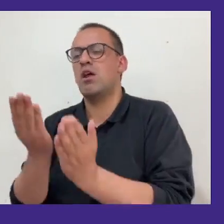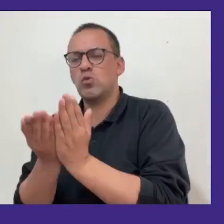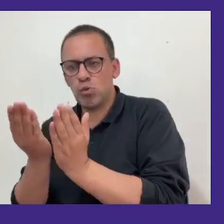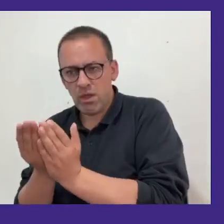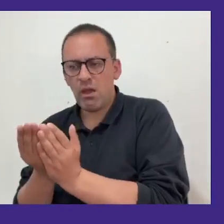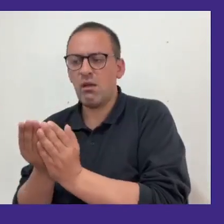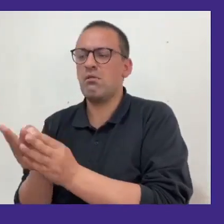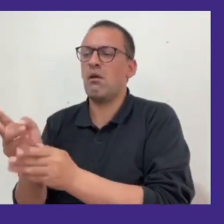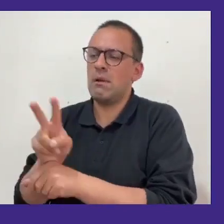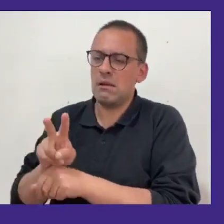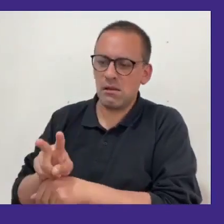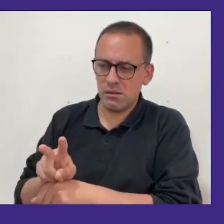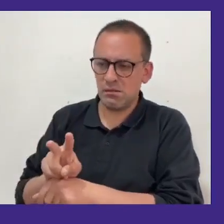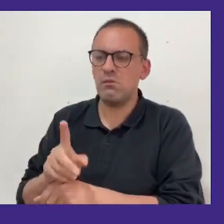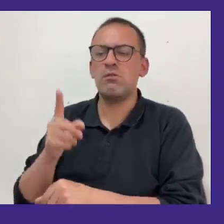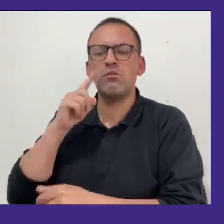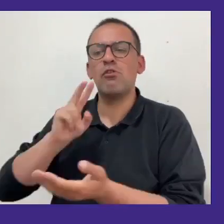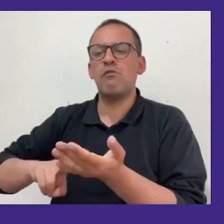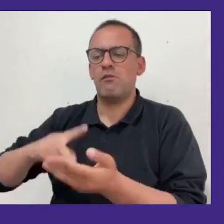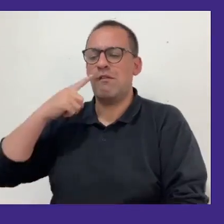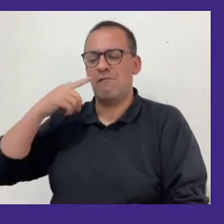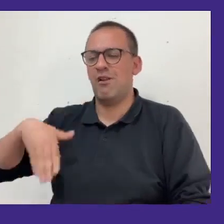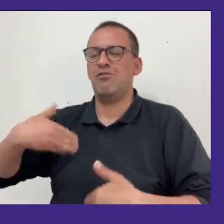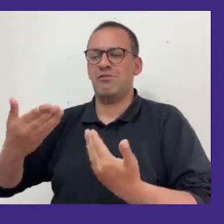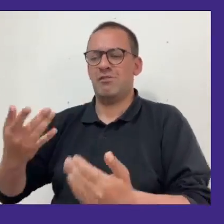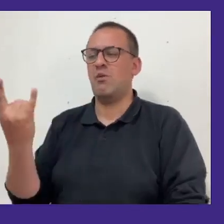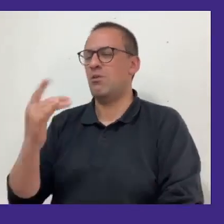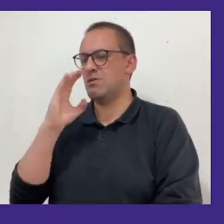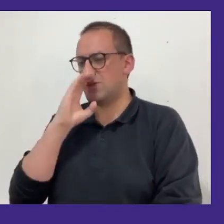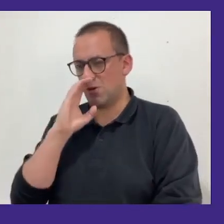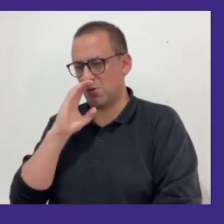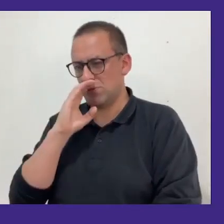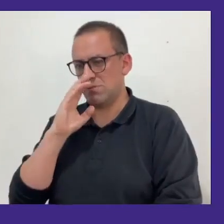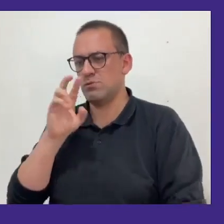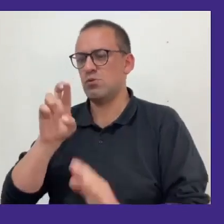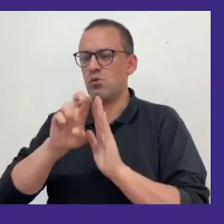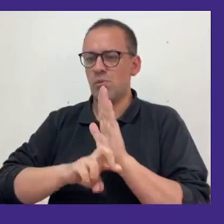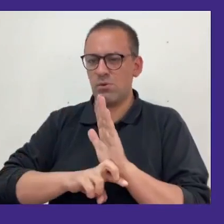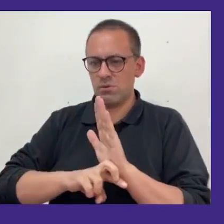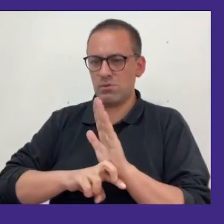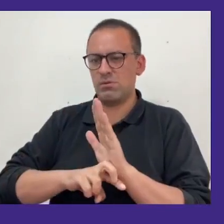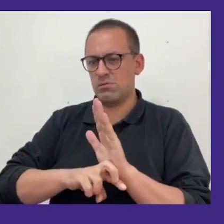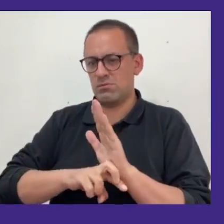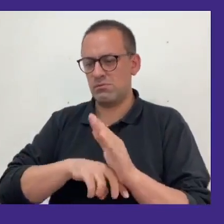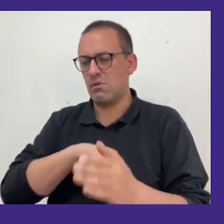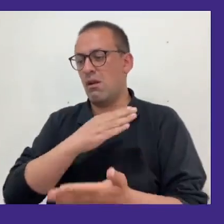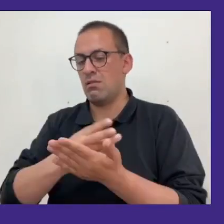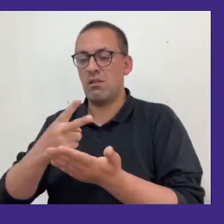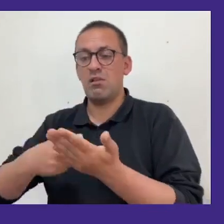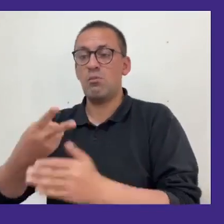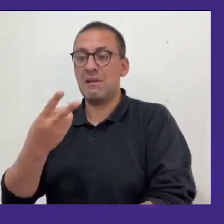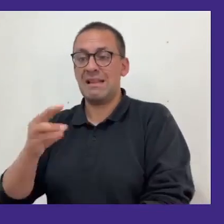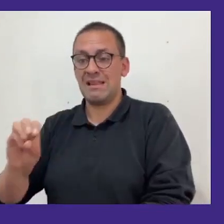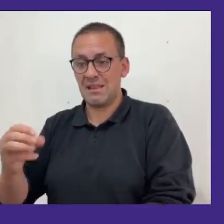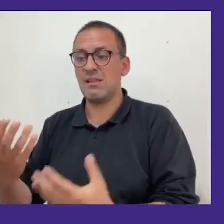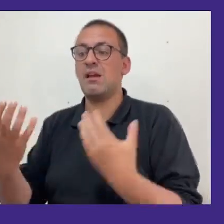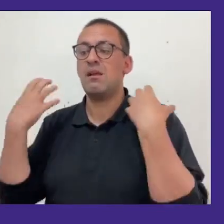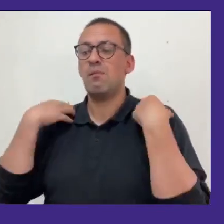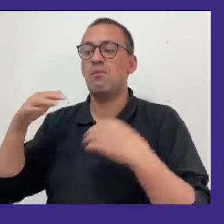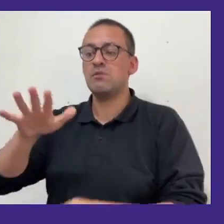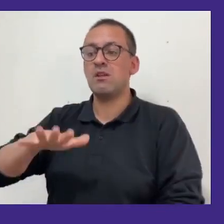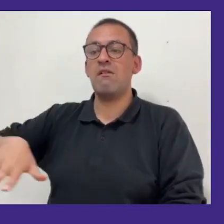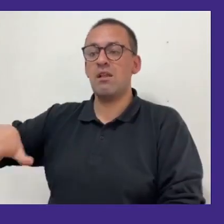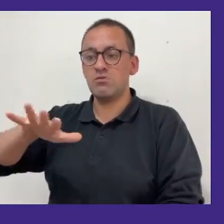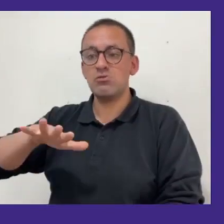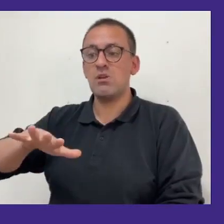que responde mucho a los valores que quieren entregar la universidad de Concepción en su proyecto hasta el 2030 de responsabilidad social que